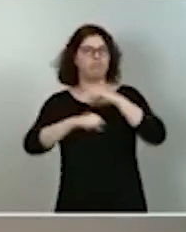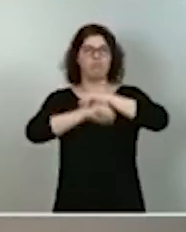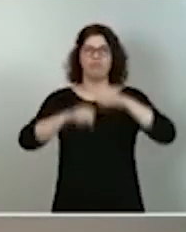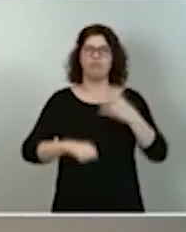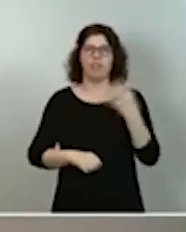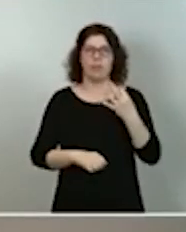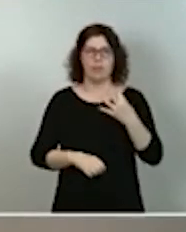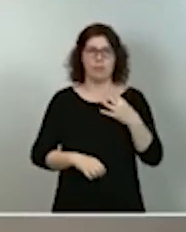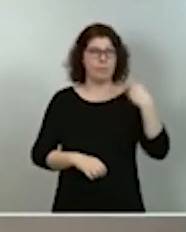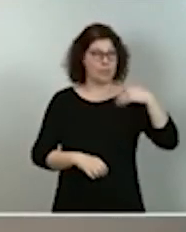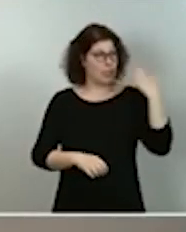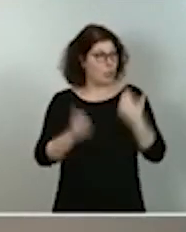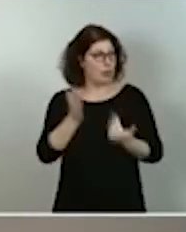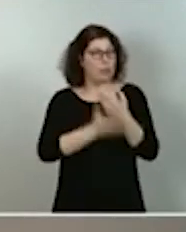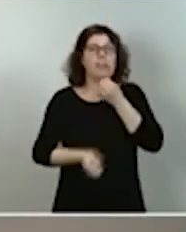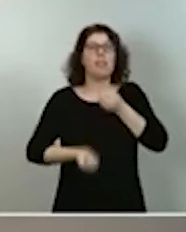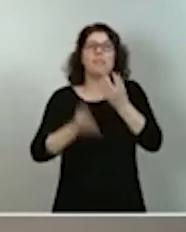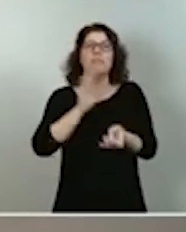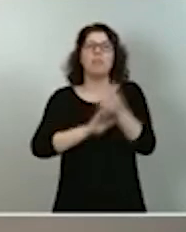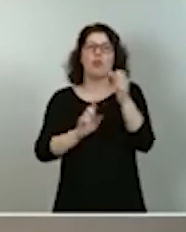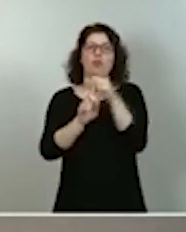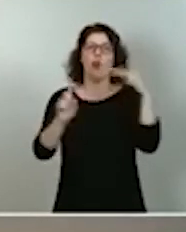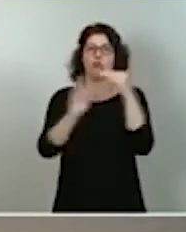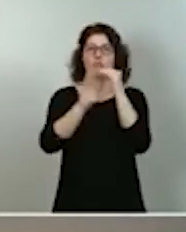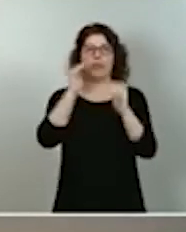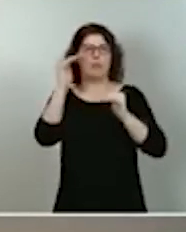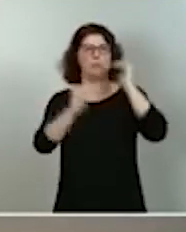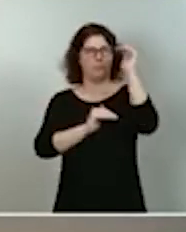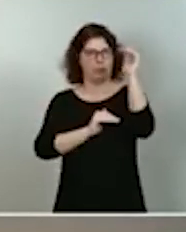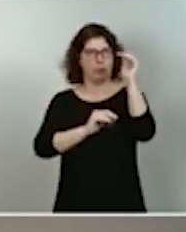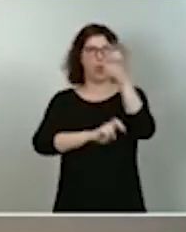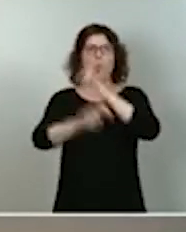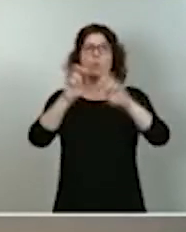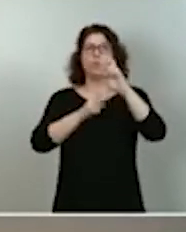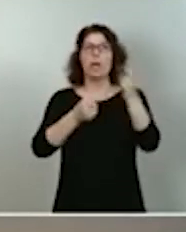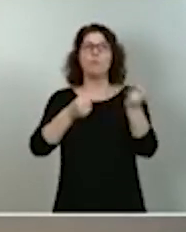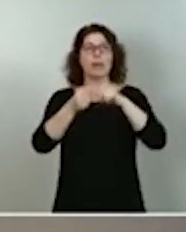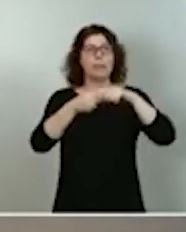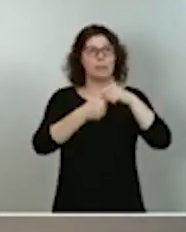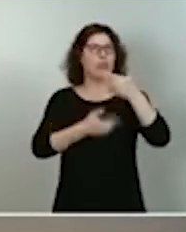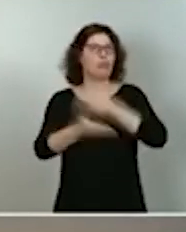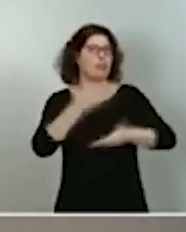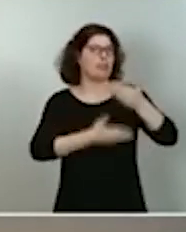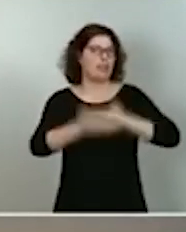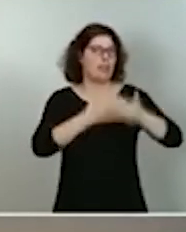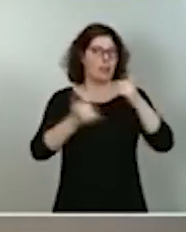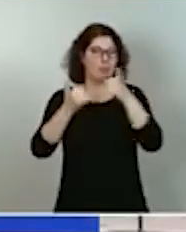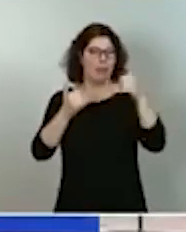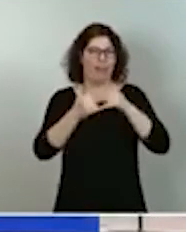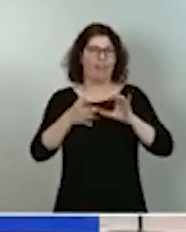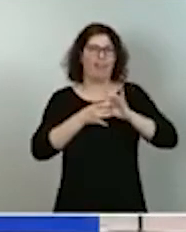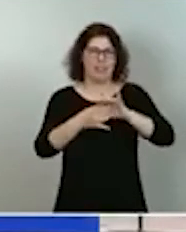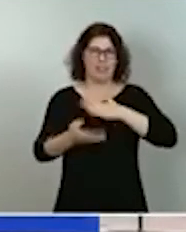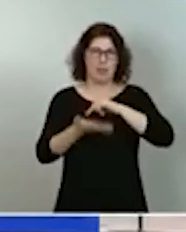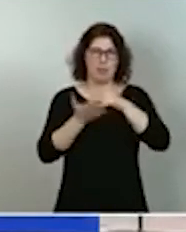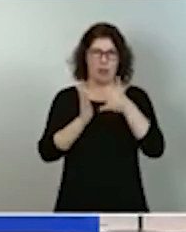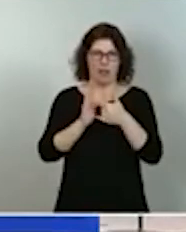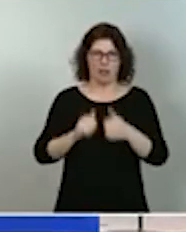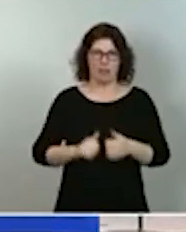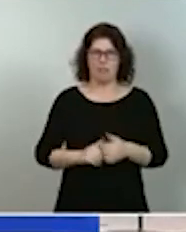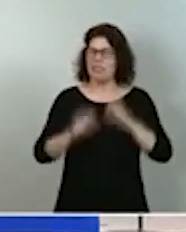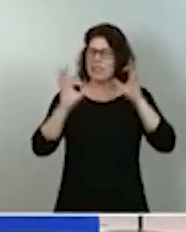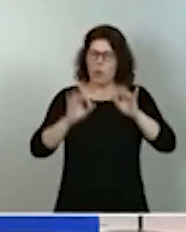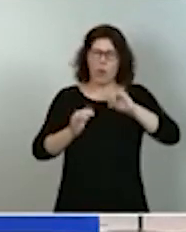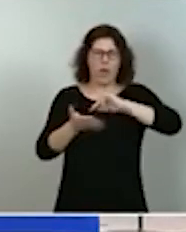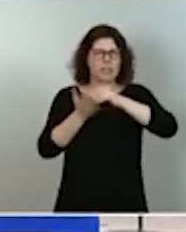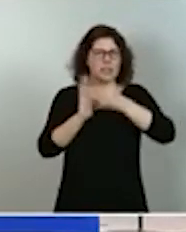inmediata de foros de alto nivel que facilitarán la participación y el intercambio en torno a cada uno de los grandes ejes del plan y seguro que hay otros muchos mecanismos